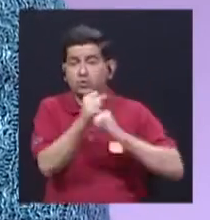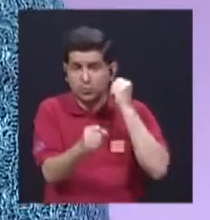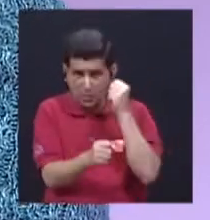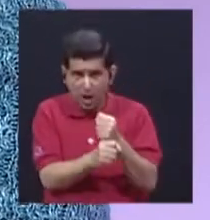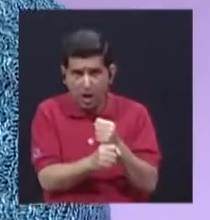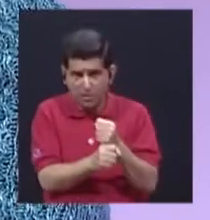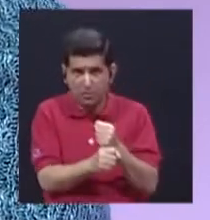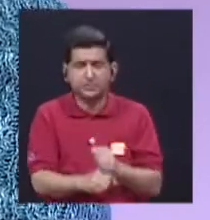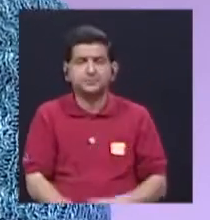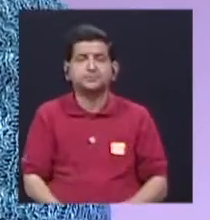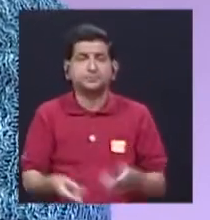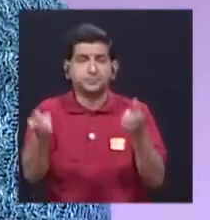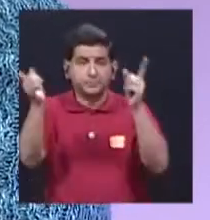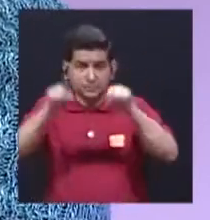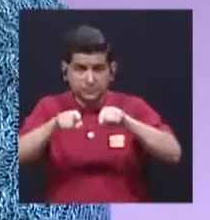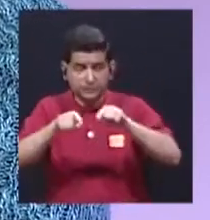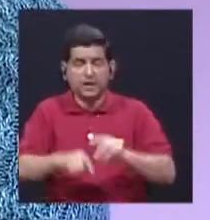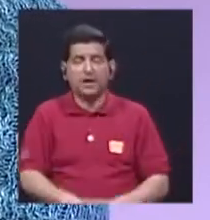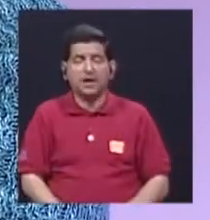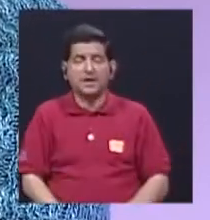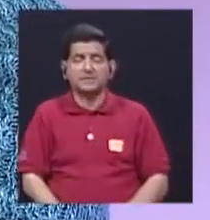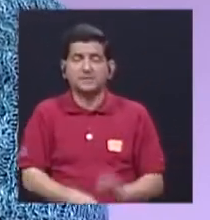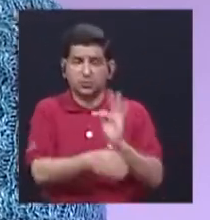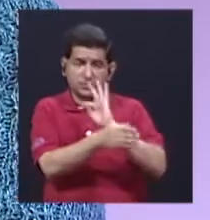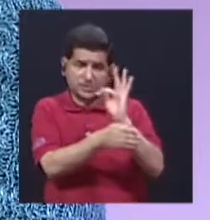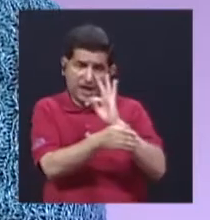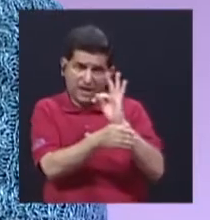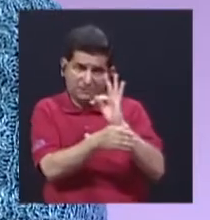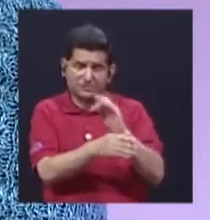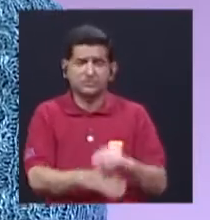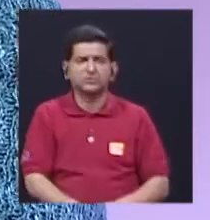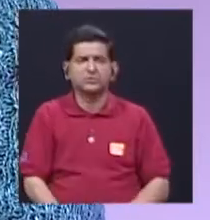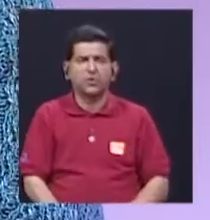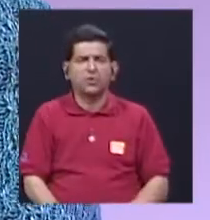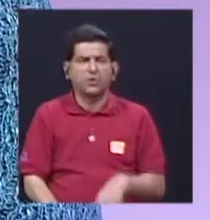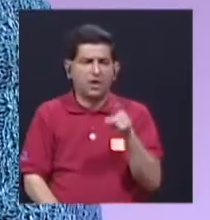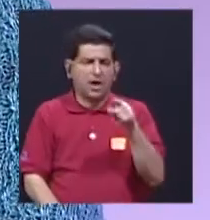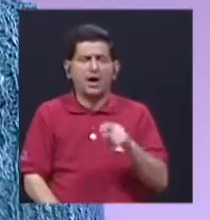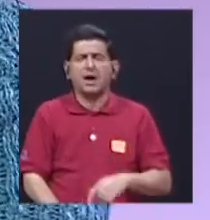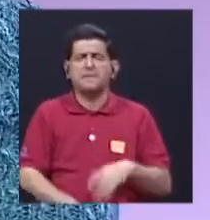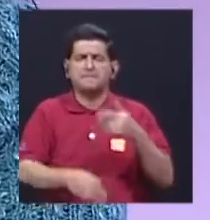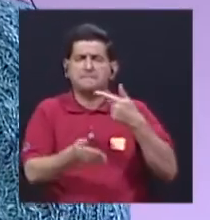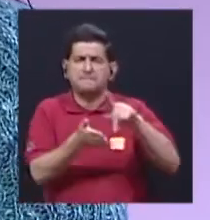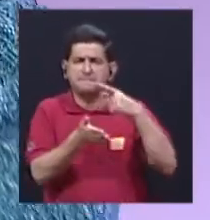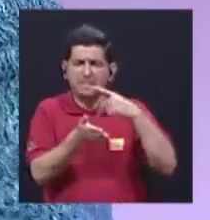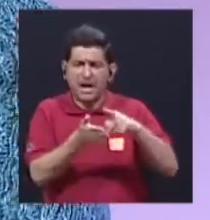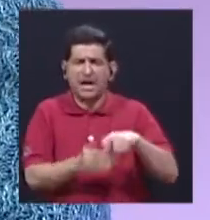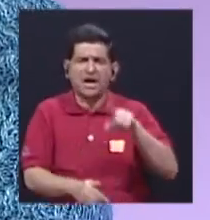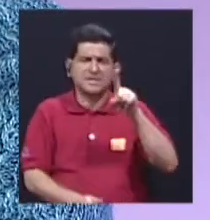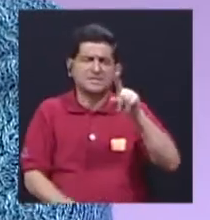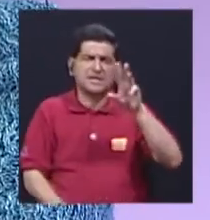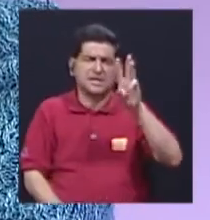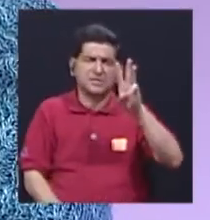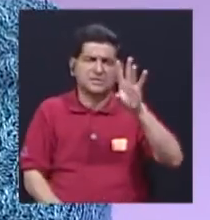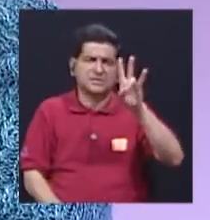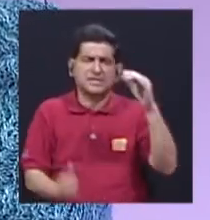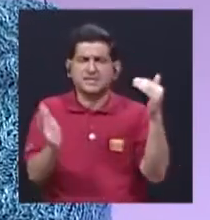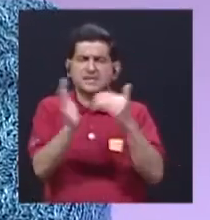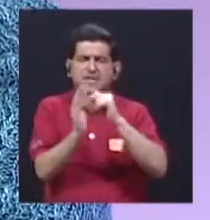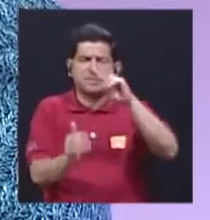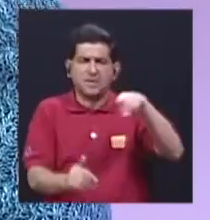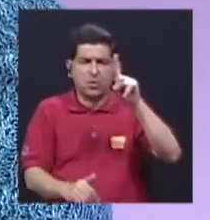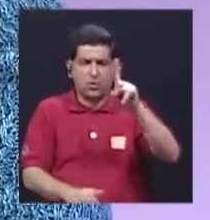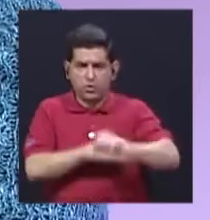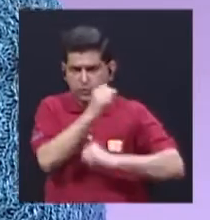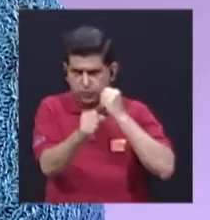Y que en el caso de concesionarios de frecuencias de televisión, aproximadamente lo que se ha pagado son 167 mil colones al